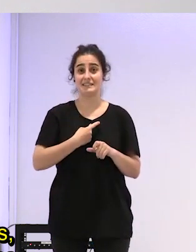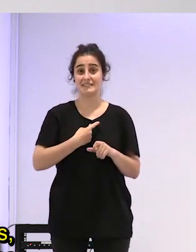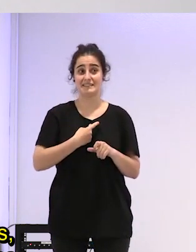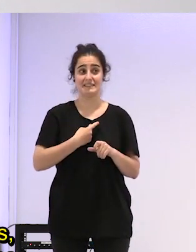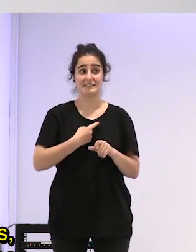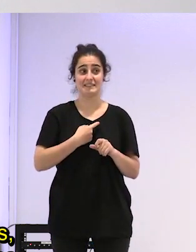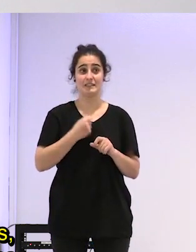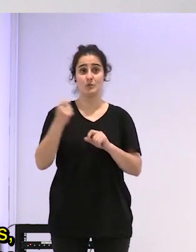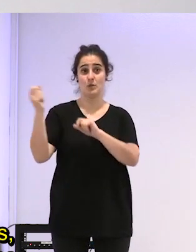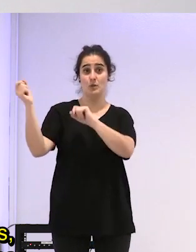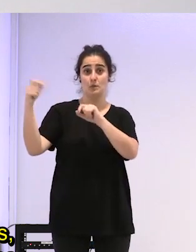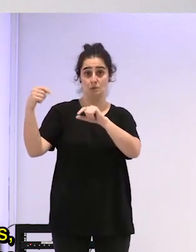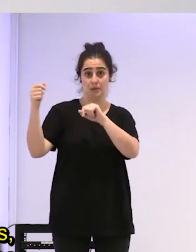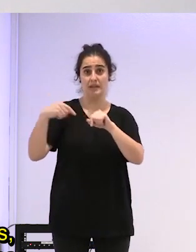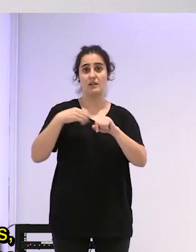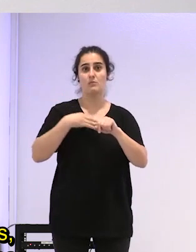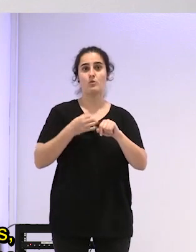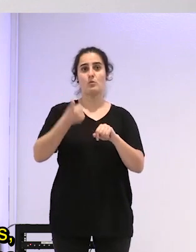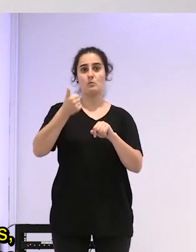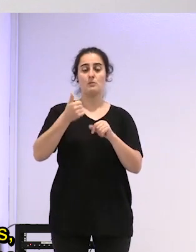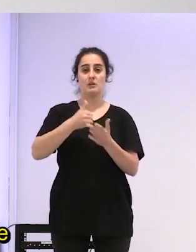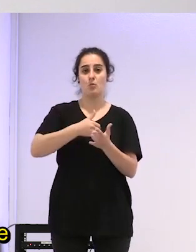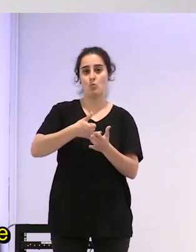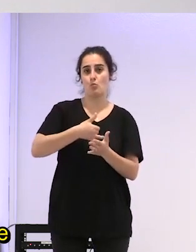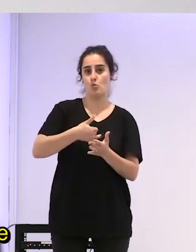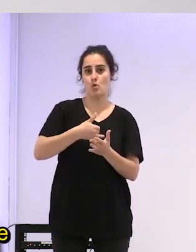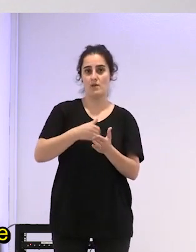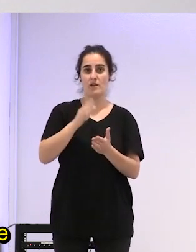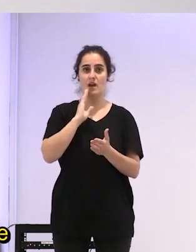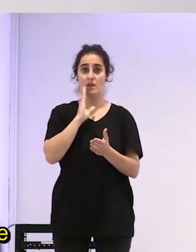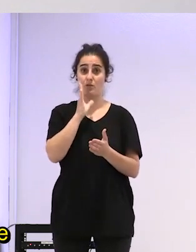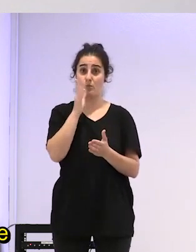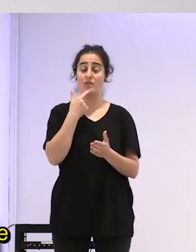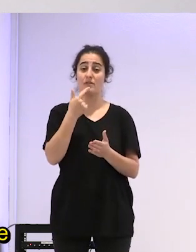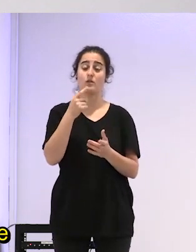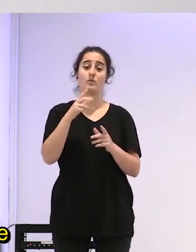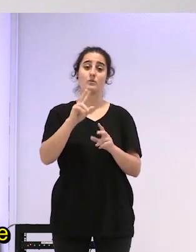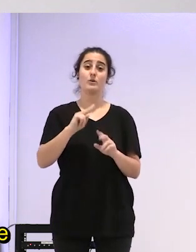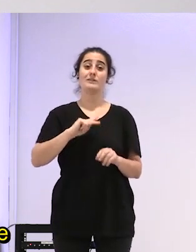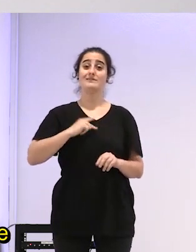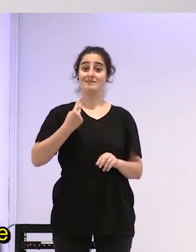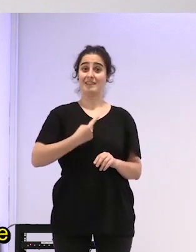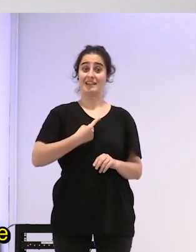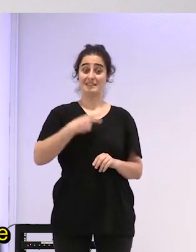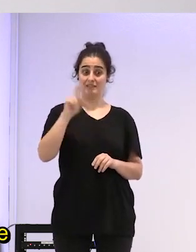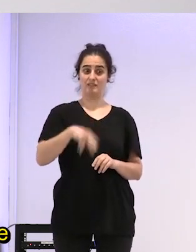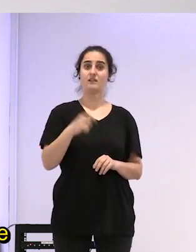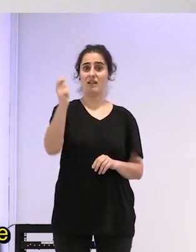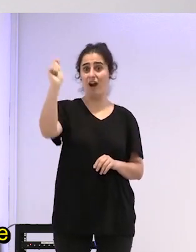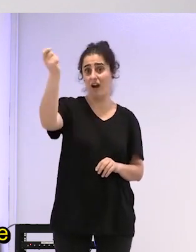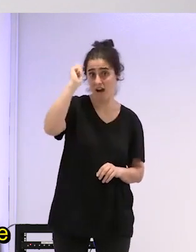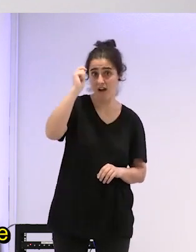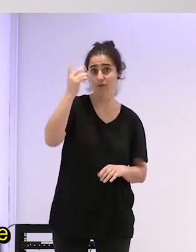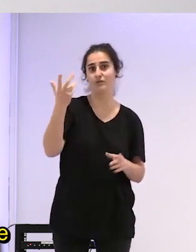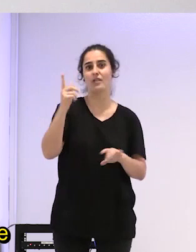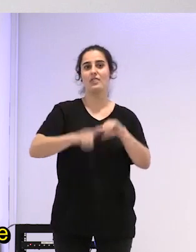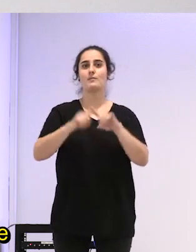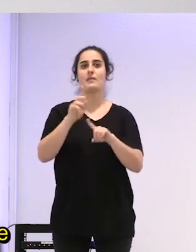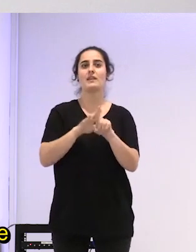además son de las más vulnerables que entra un poco en lo que hablabas tú antes ¿no? de que ser trans es caro y que depende de tu condición de tu situación